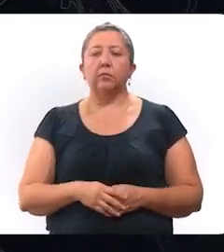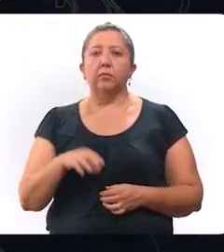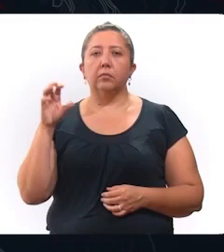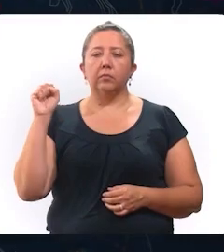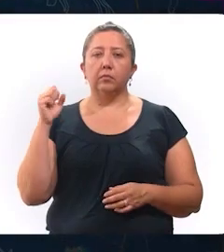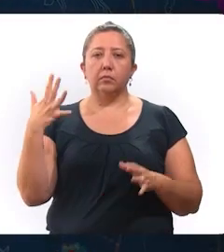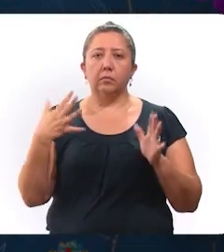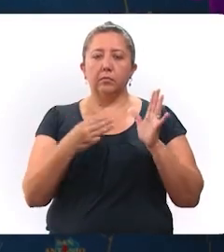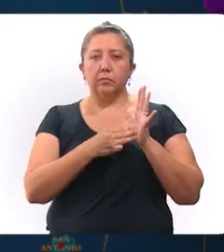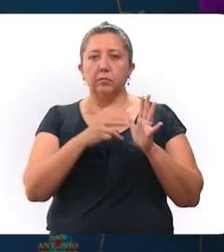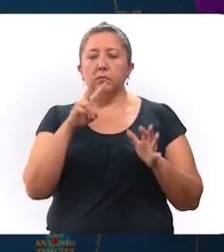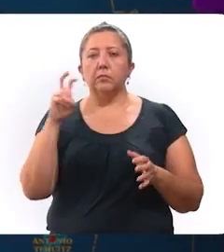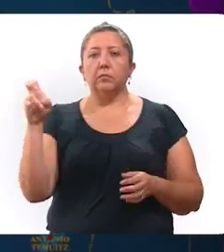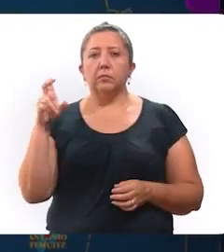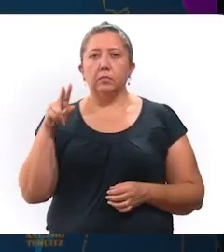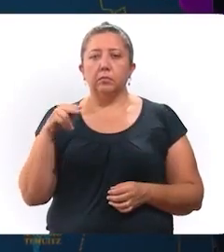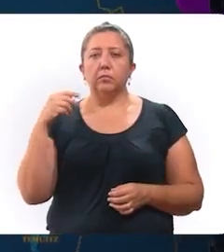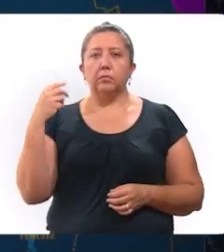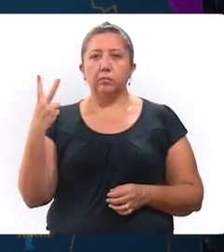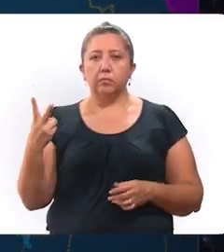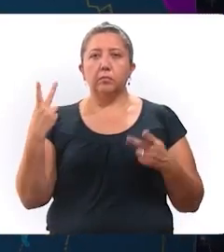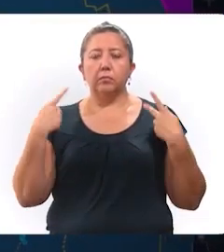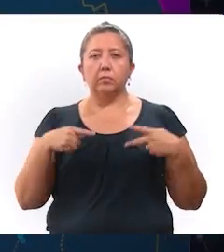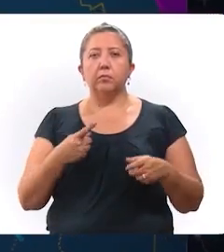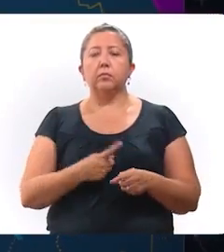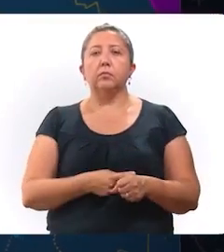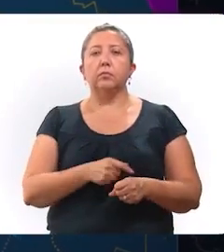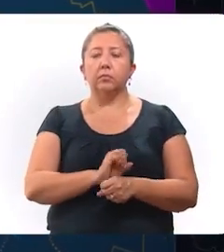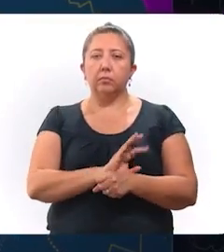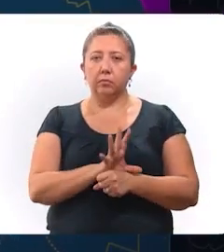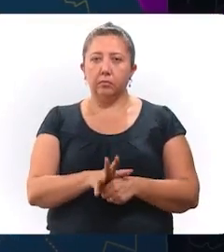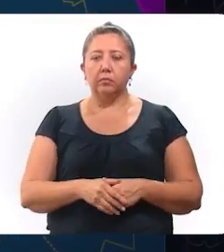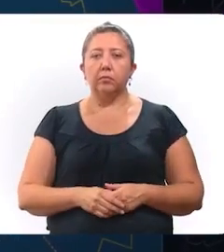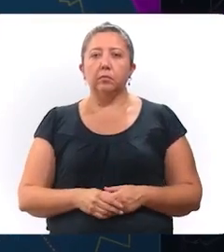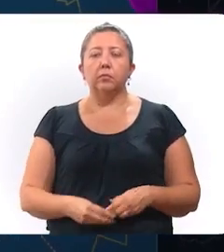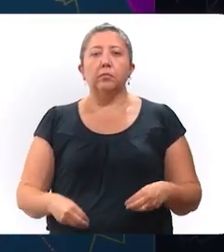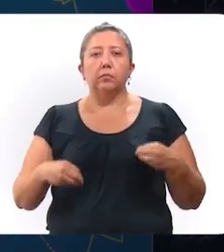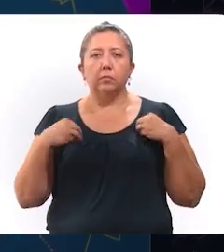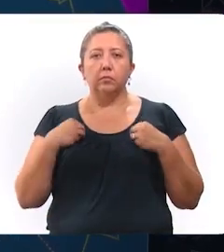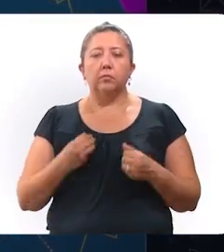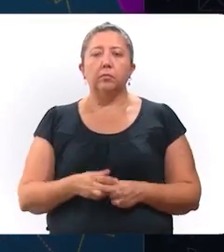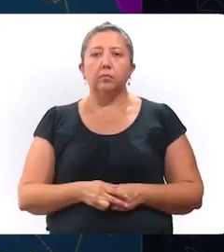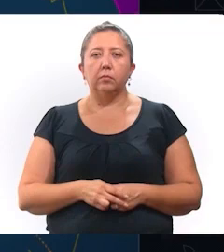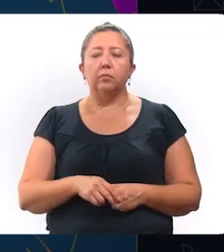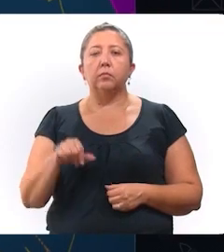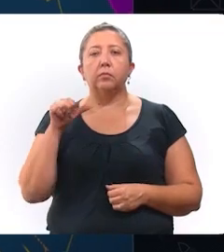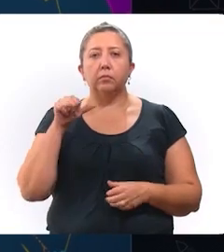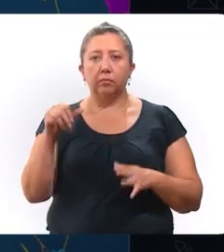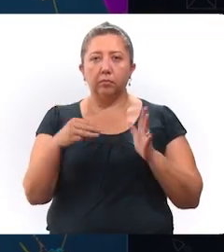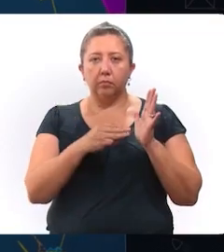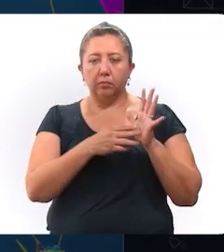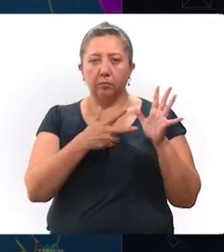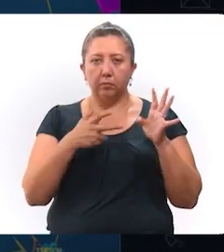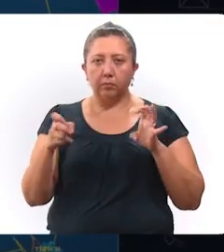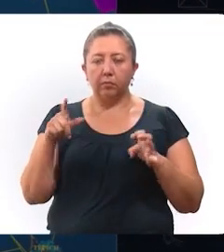65,282 personas contagiadas de coronavirus, que viven 16